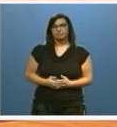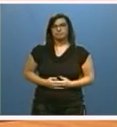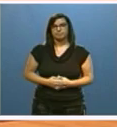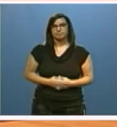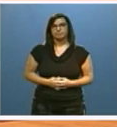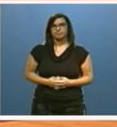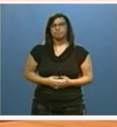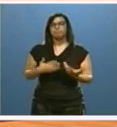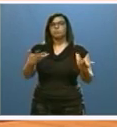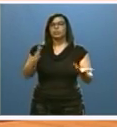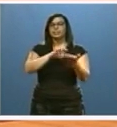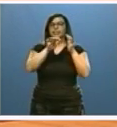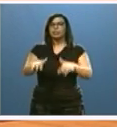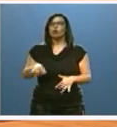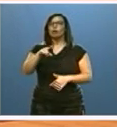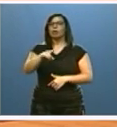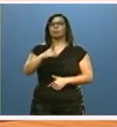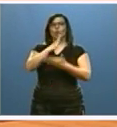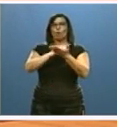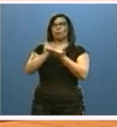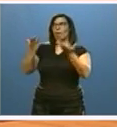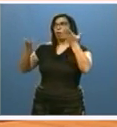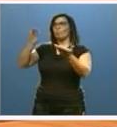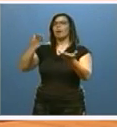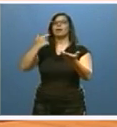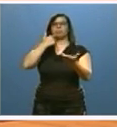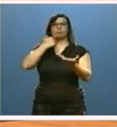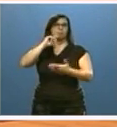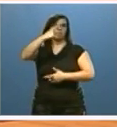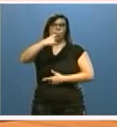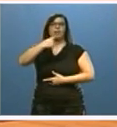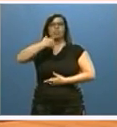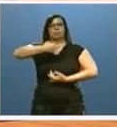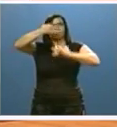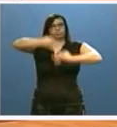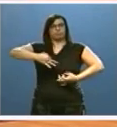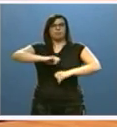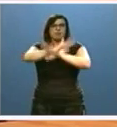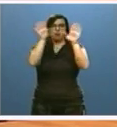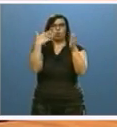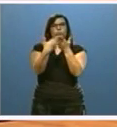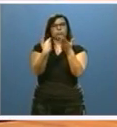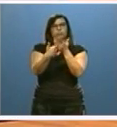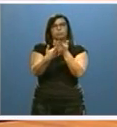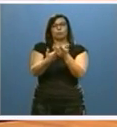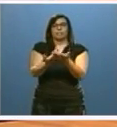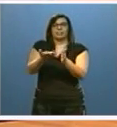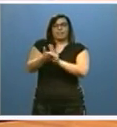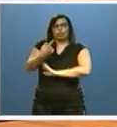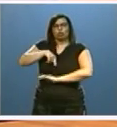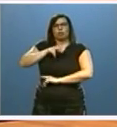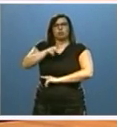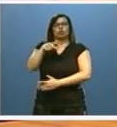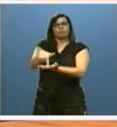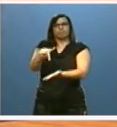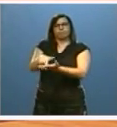Con ello, Castilla y León es una de las primeras comunidades que concretan esa participación, lo que nos legitima para seguir reivindicando que en el